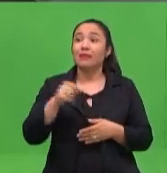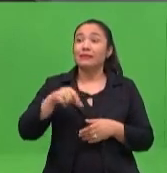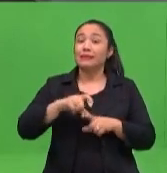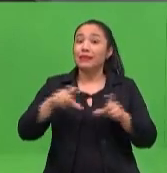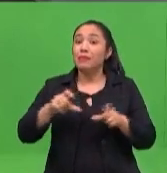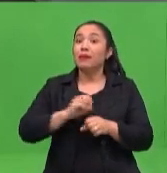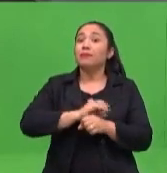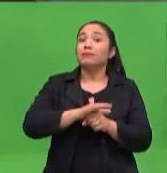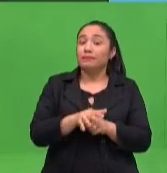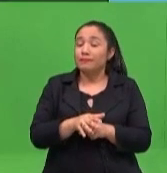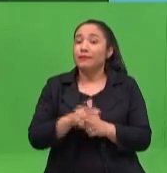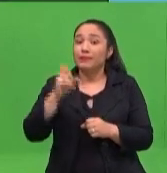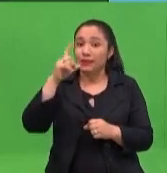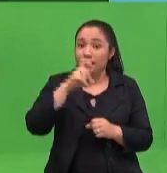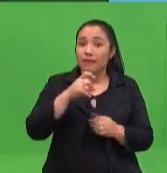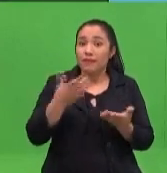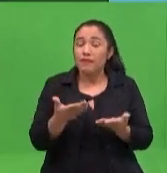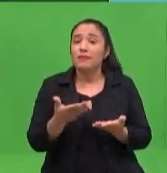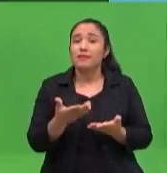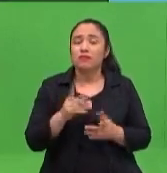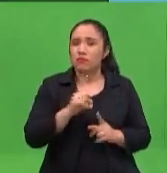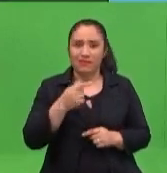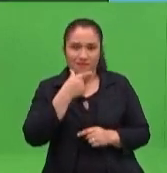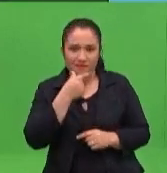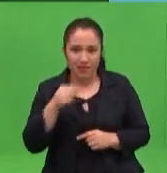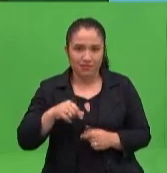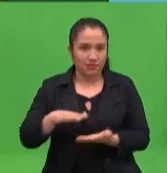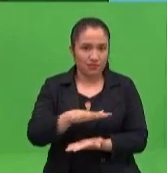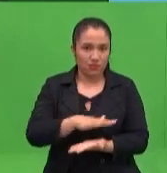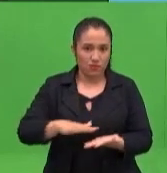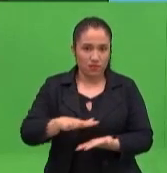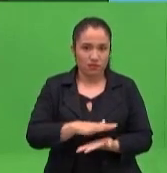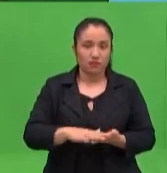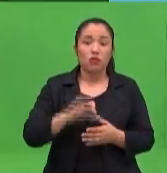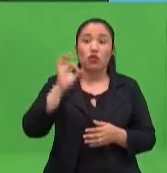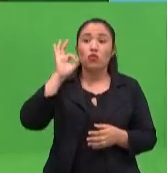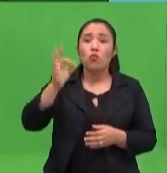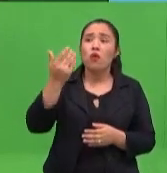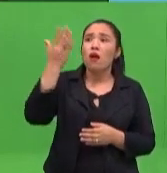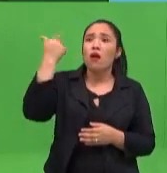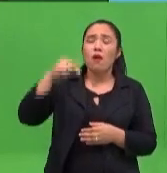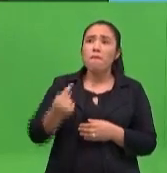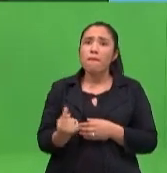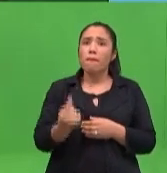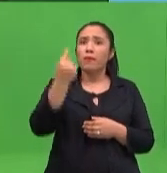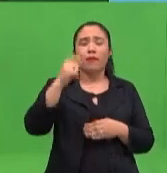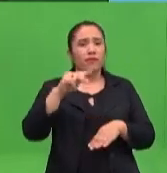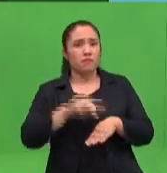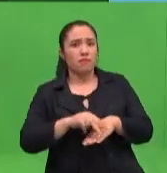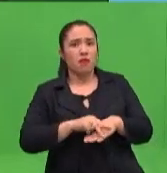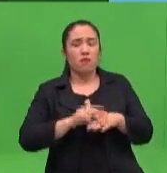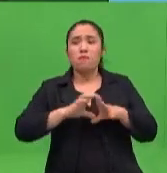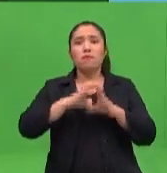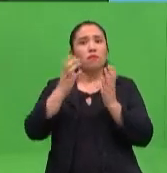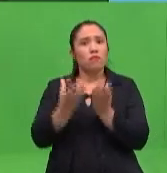también, estamos viviendo un momento un poco difícil que nunca hemos vivido antes. Mucha gente está